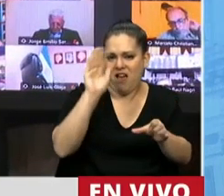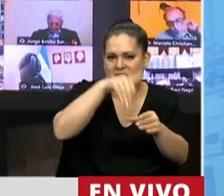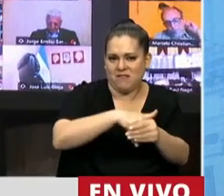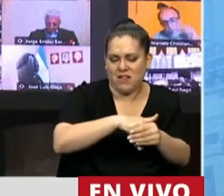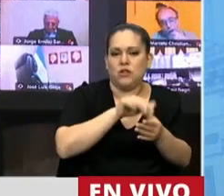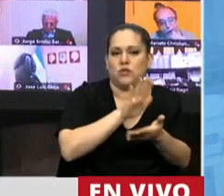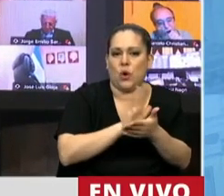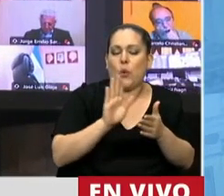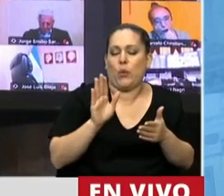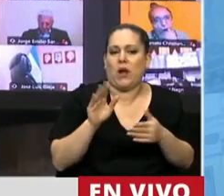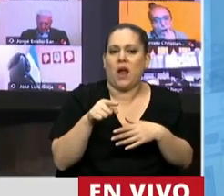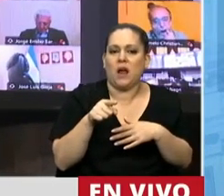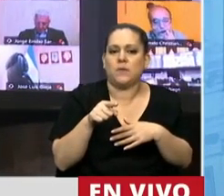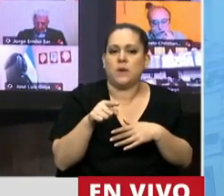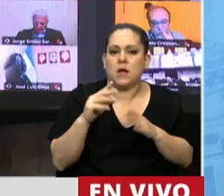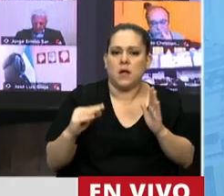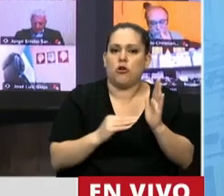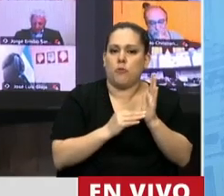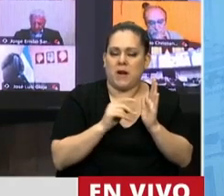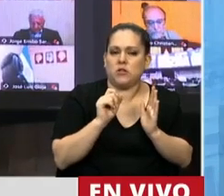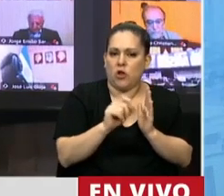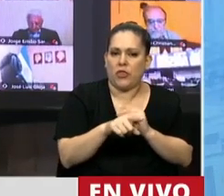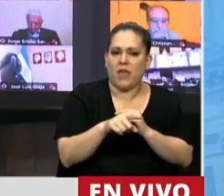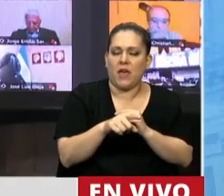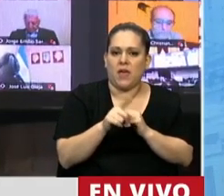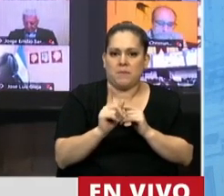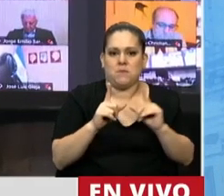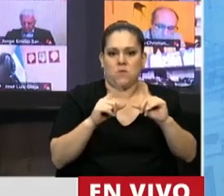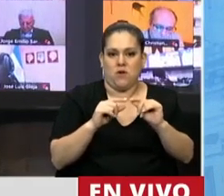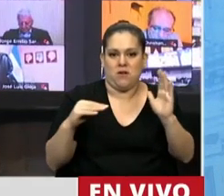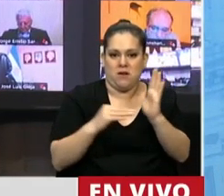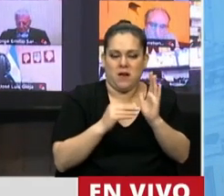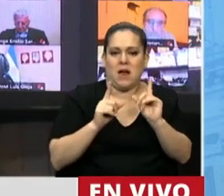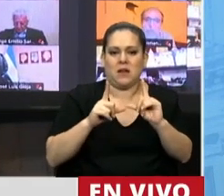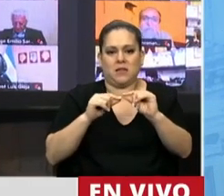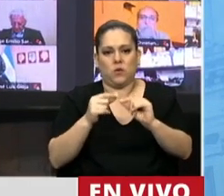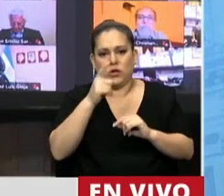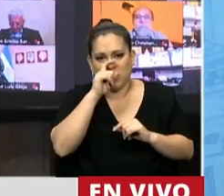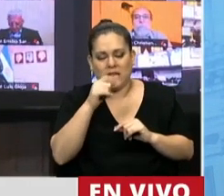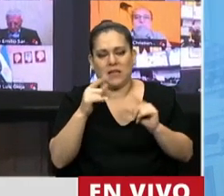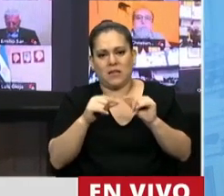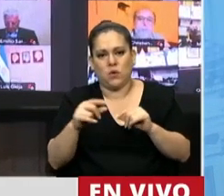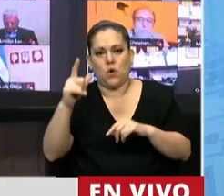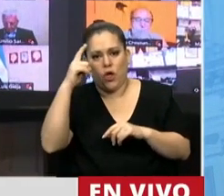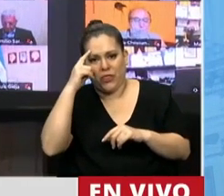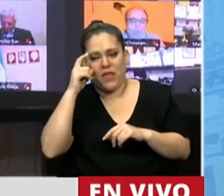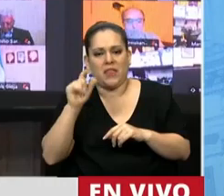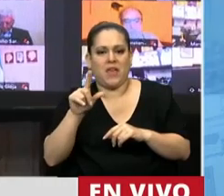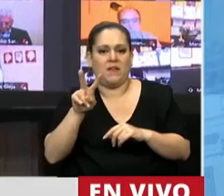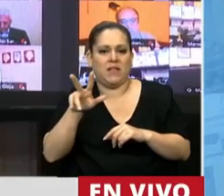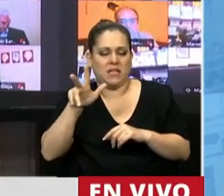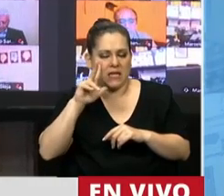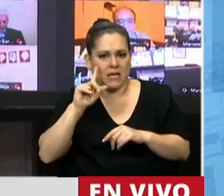la incorporación de esta cláusula en los artículos 7 y 10 de la ley 23